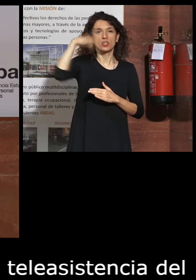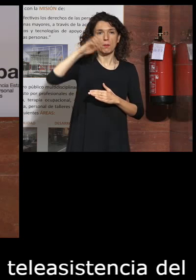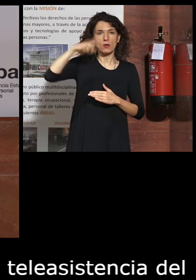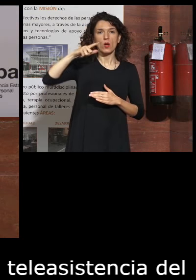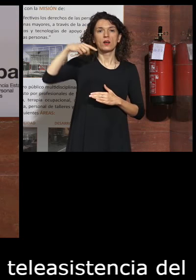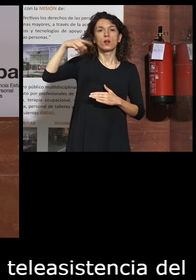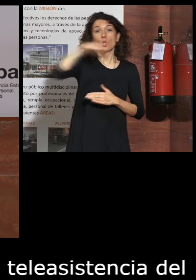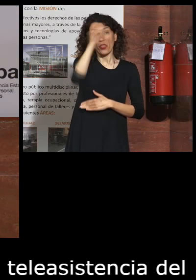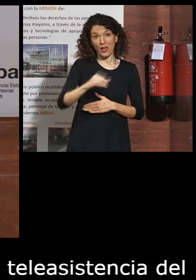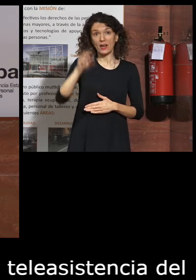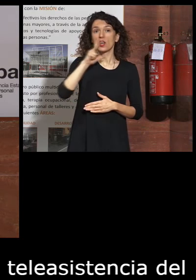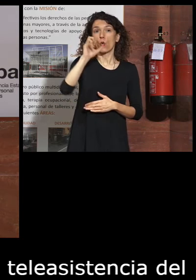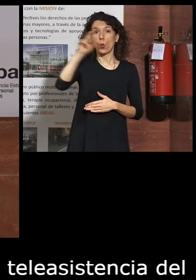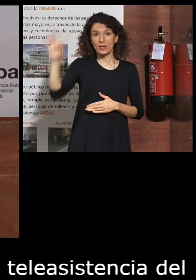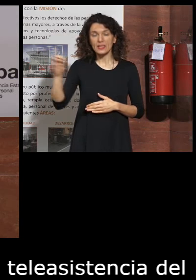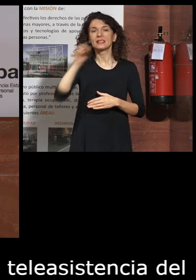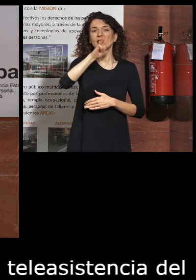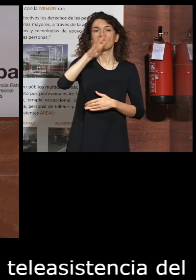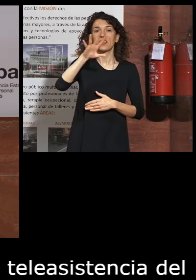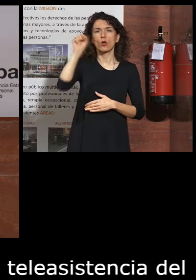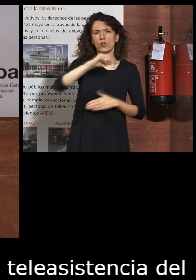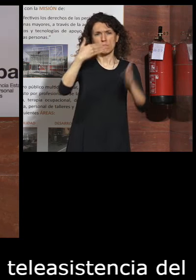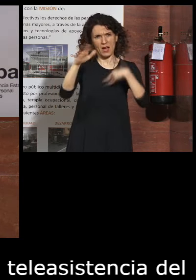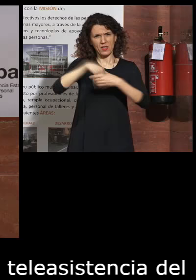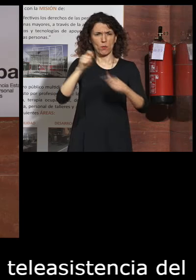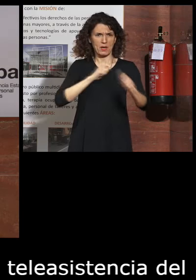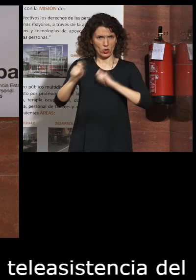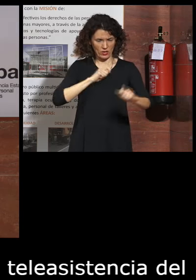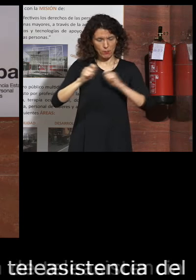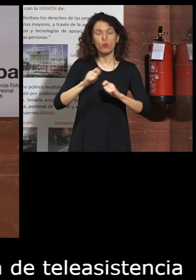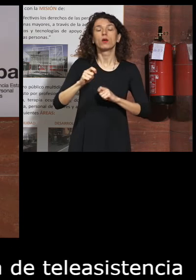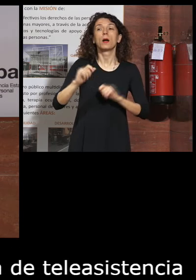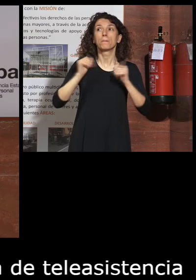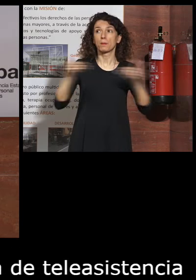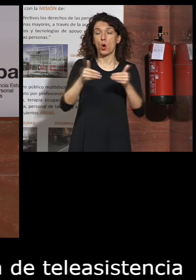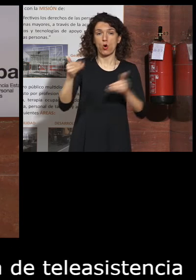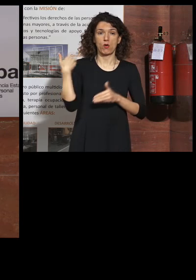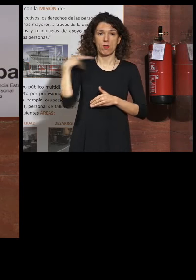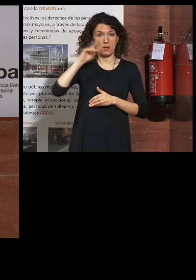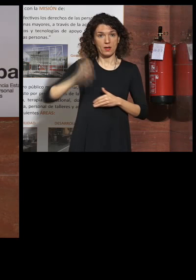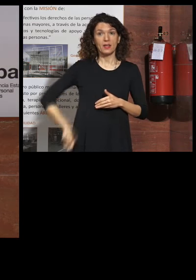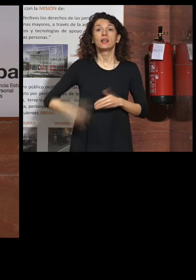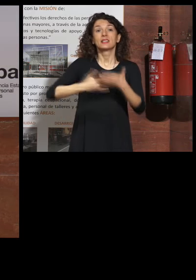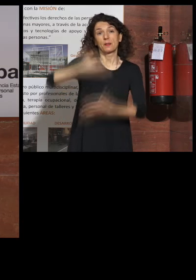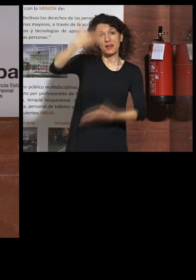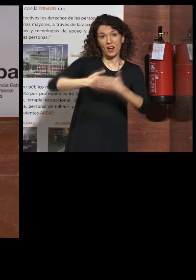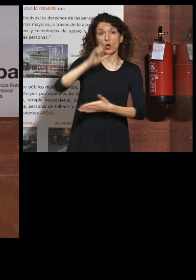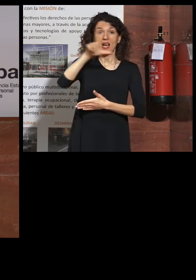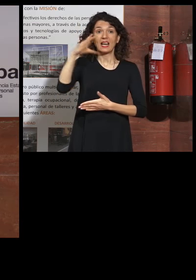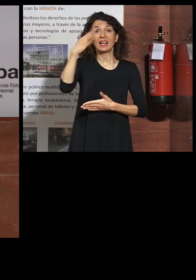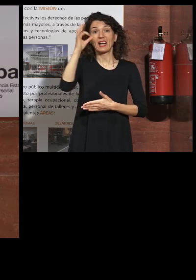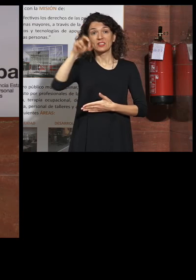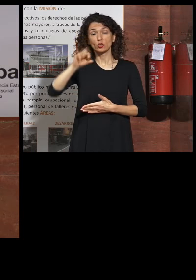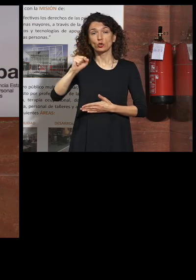Huesa lleva más de 35 años en el mundo del periodismo empieza su experiencia profesional en el semanario El Caso en el año 82